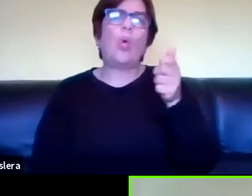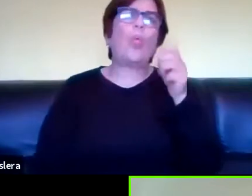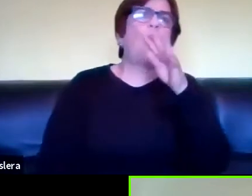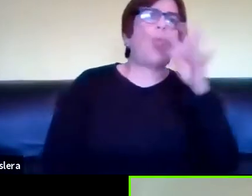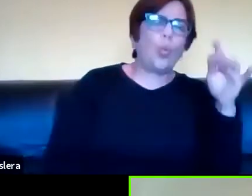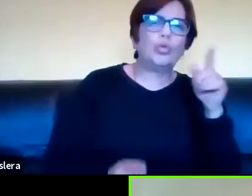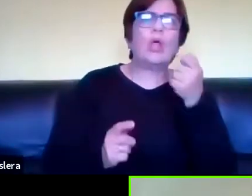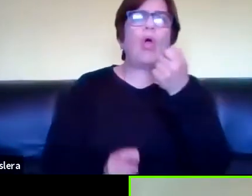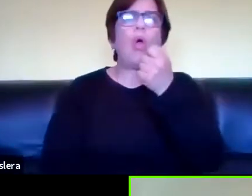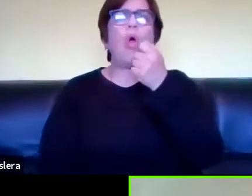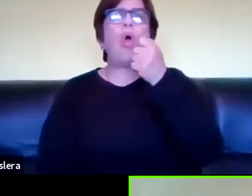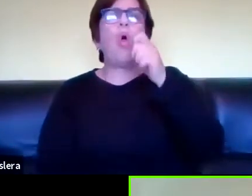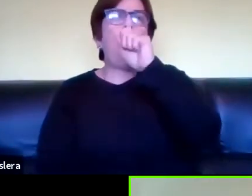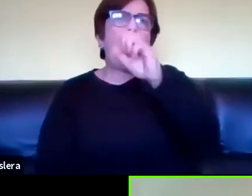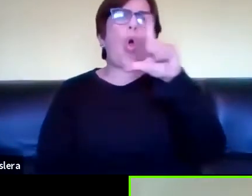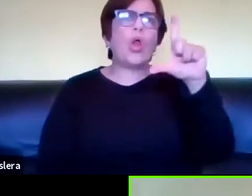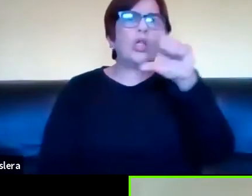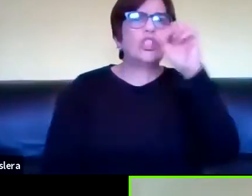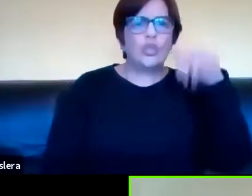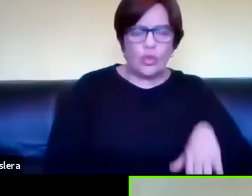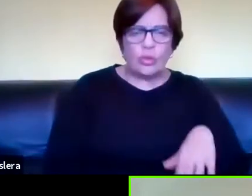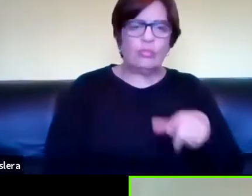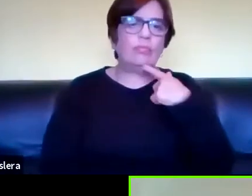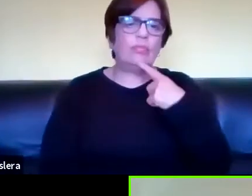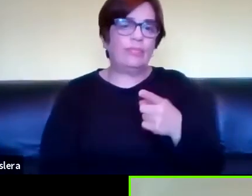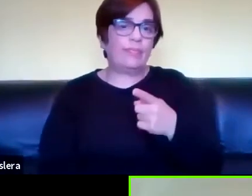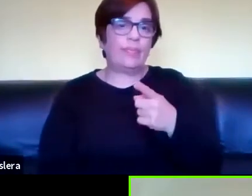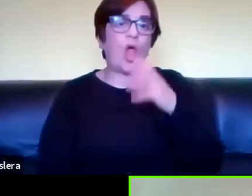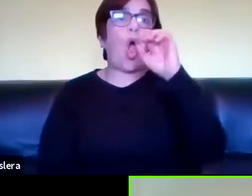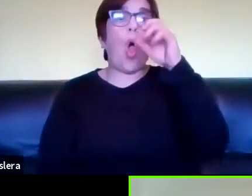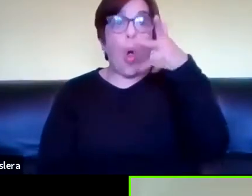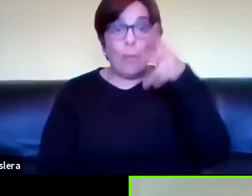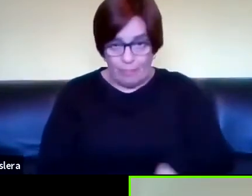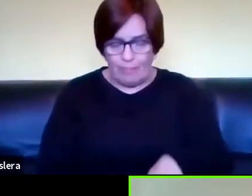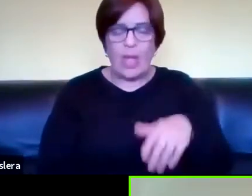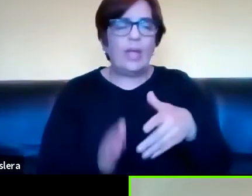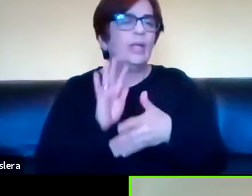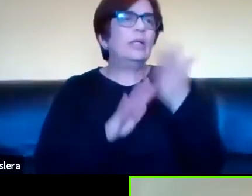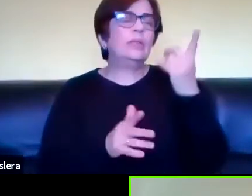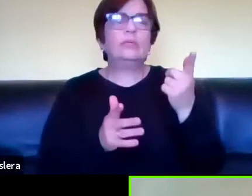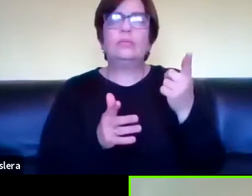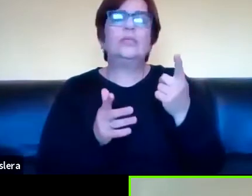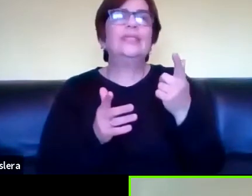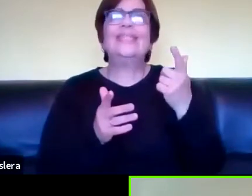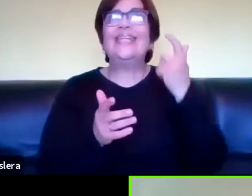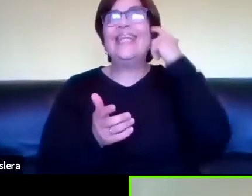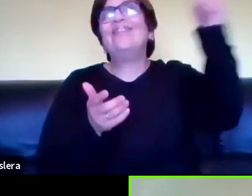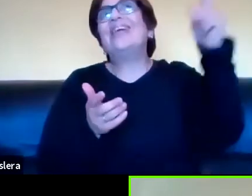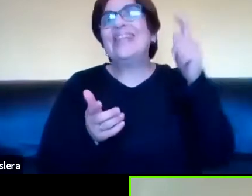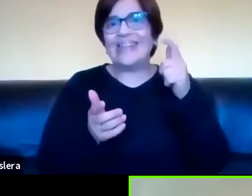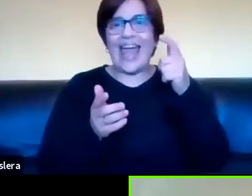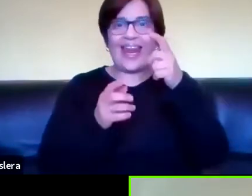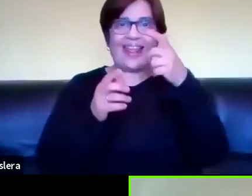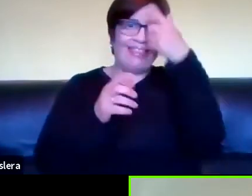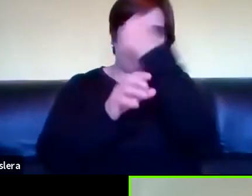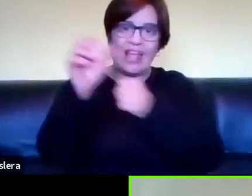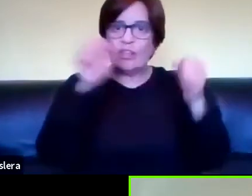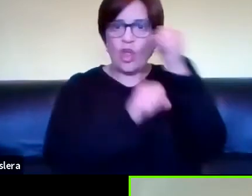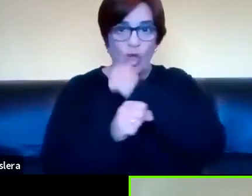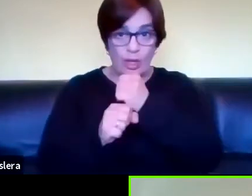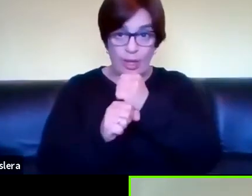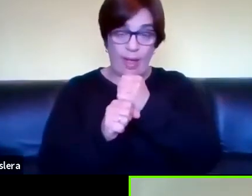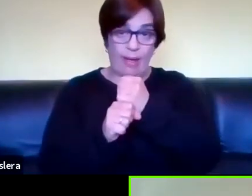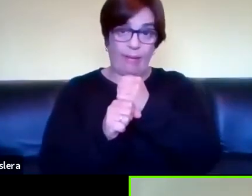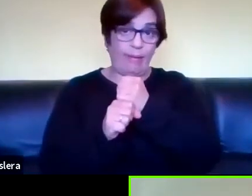no alcanza Jung no alcanza la invención de una tecnología que permite separar texto de